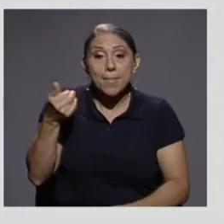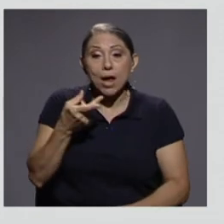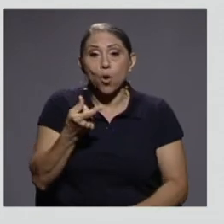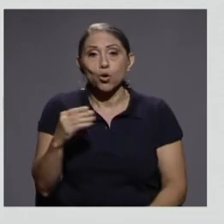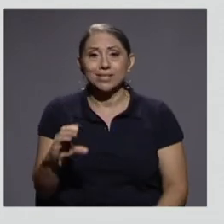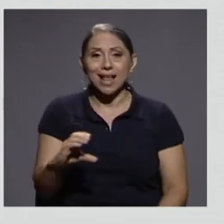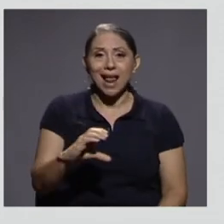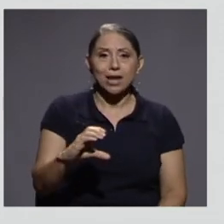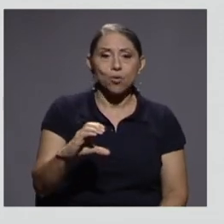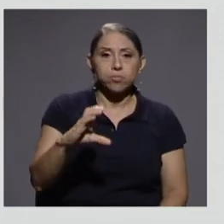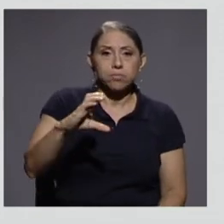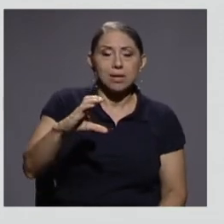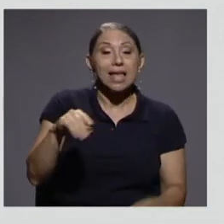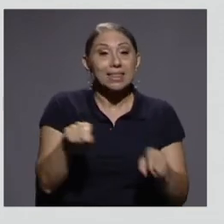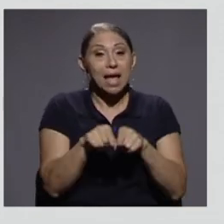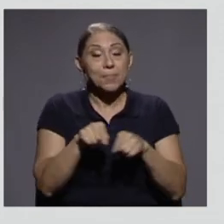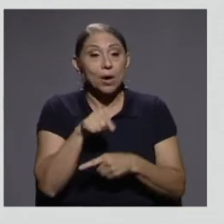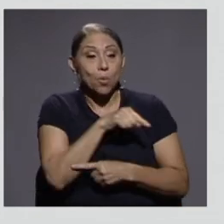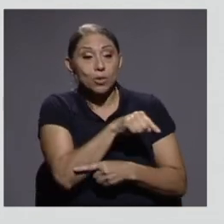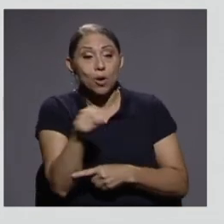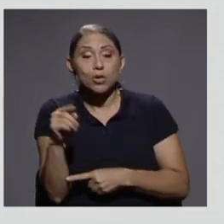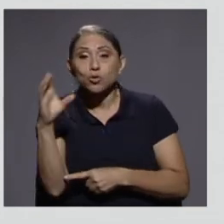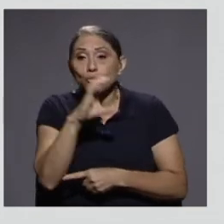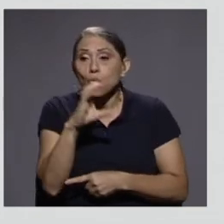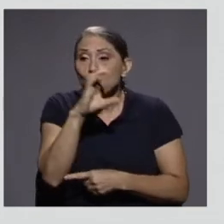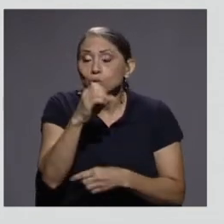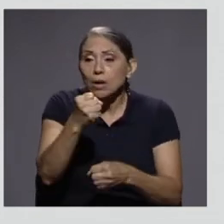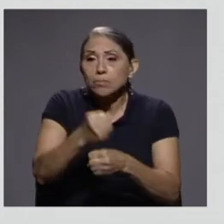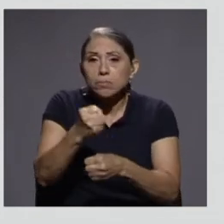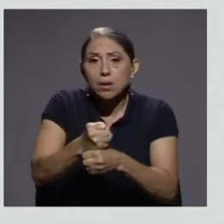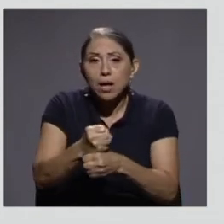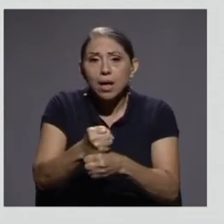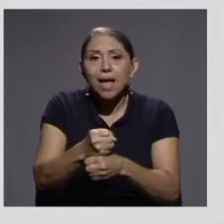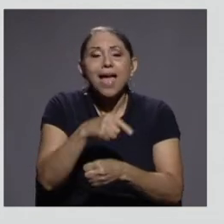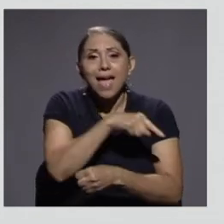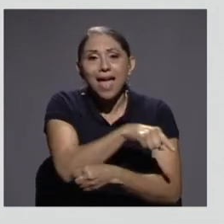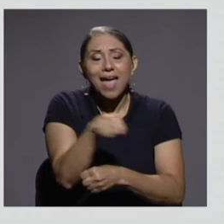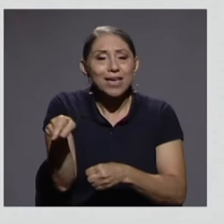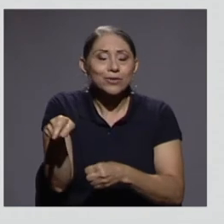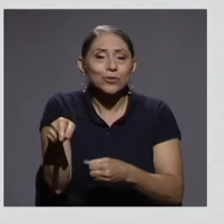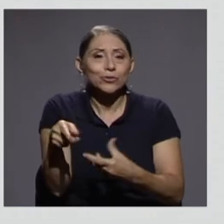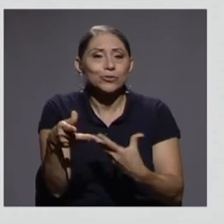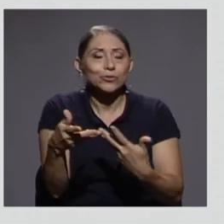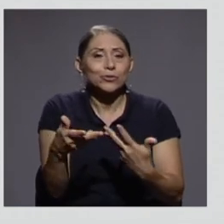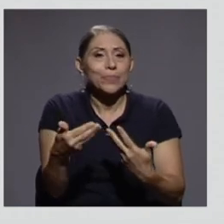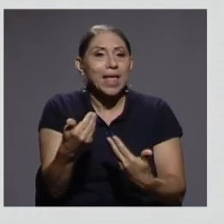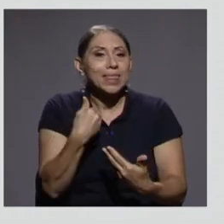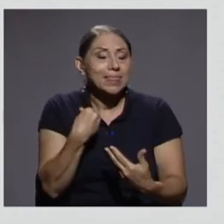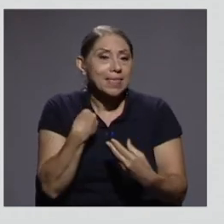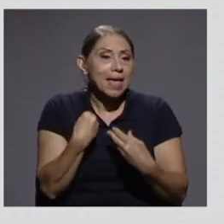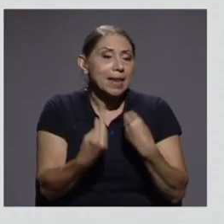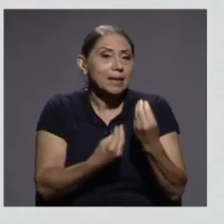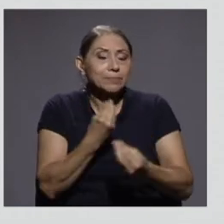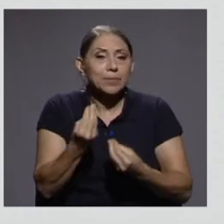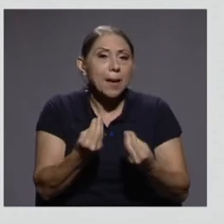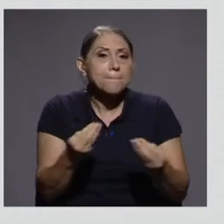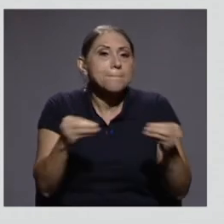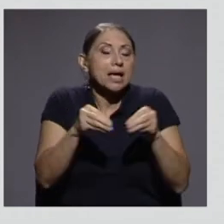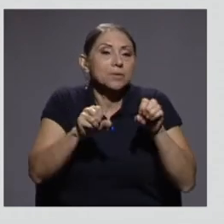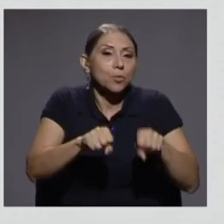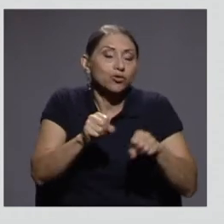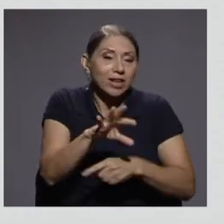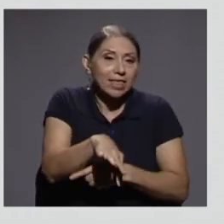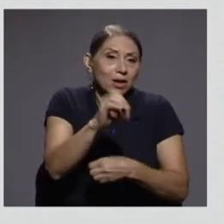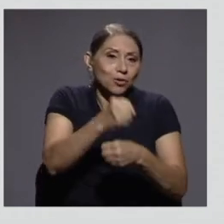porque cuando buscan un puesto en el mercado laboral, además, se enfrentan menores tasas de desempleo. Eso